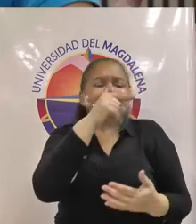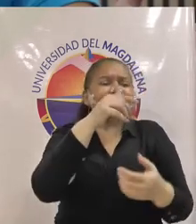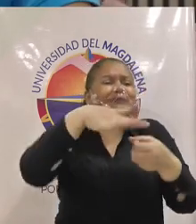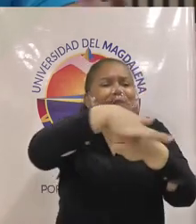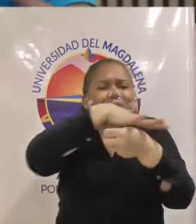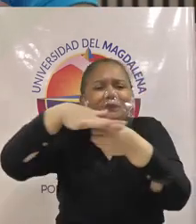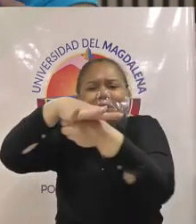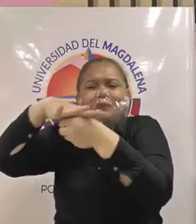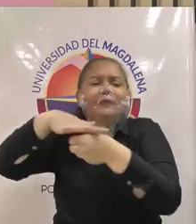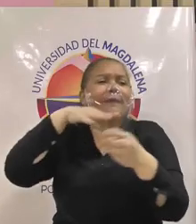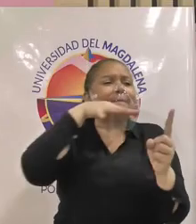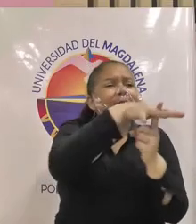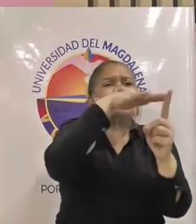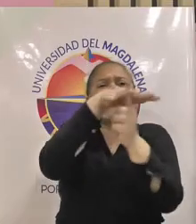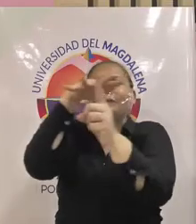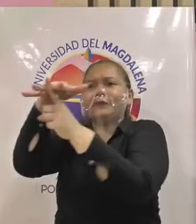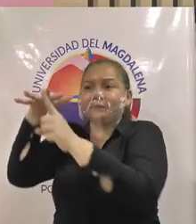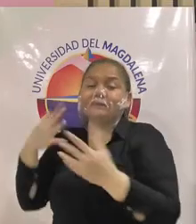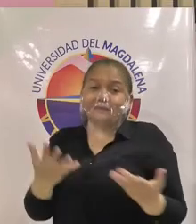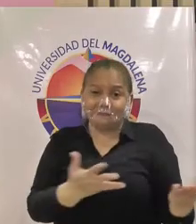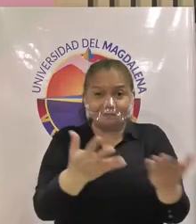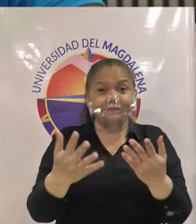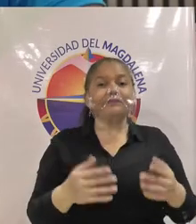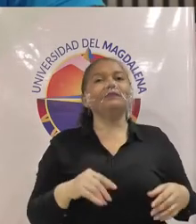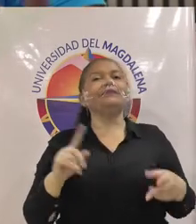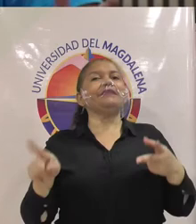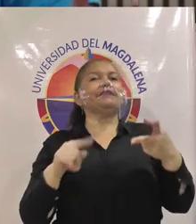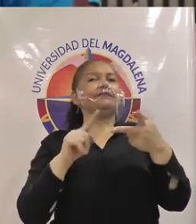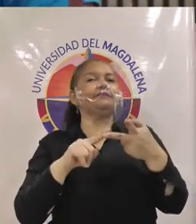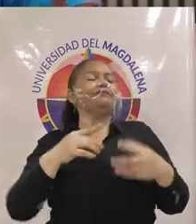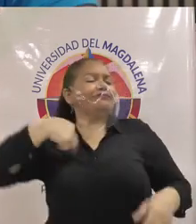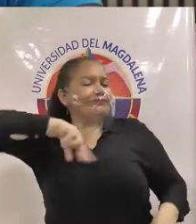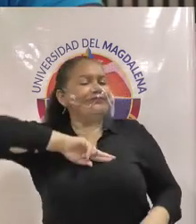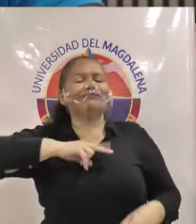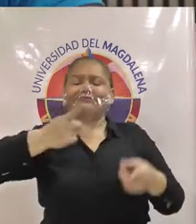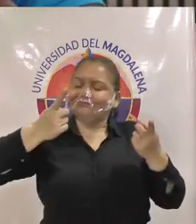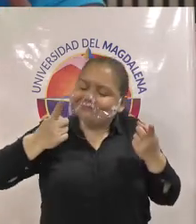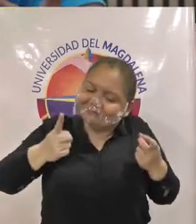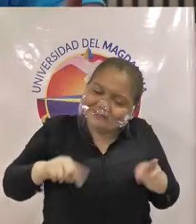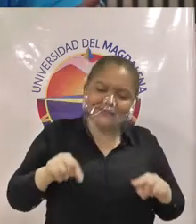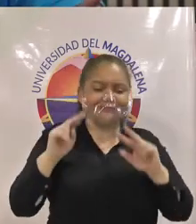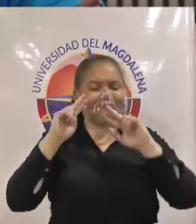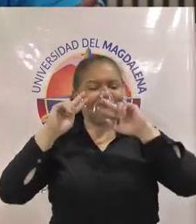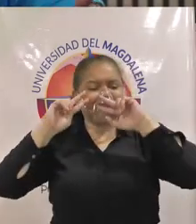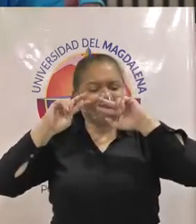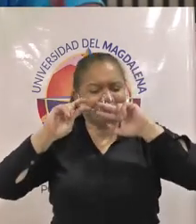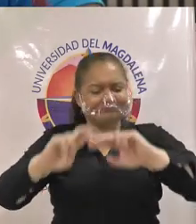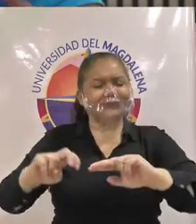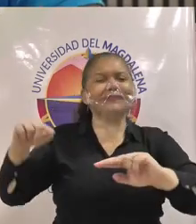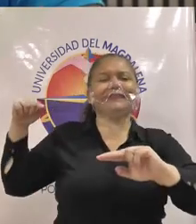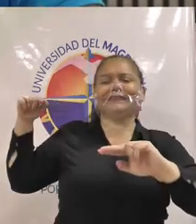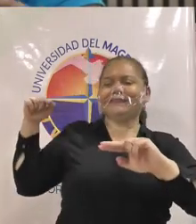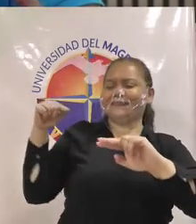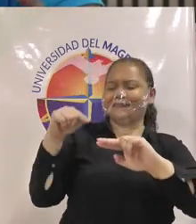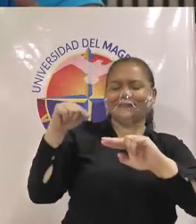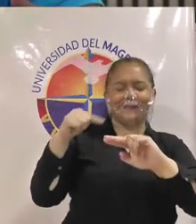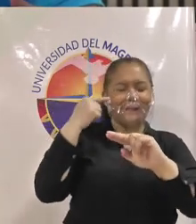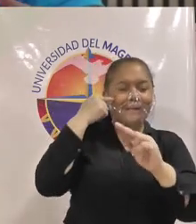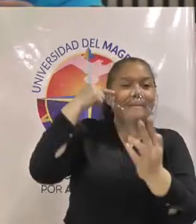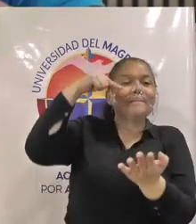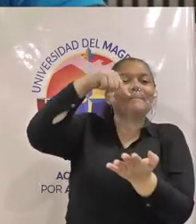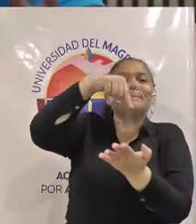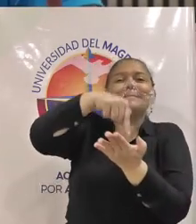en este eje nos comprometemos igualmente con la investigación conseguimos la investigación como el eje